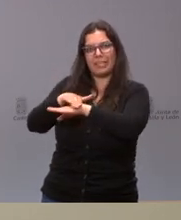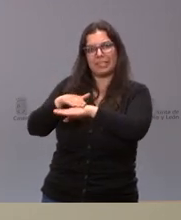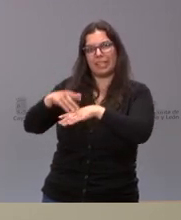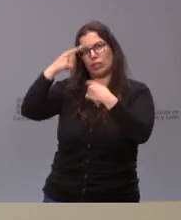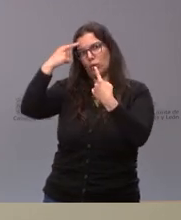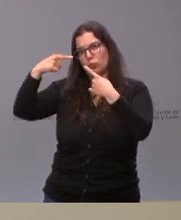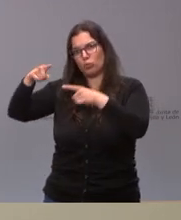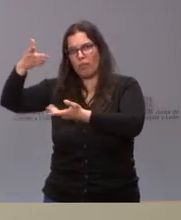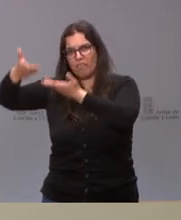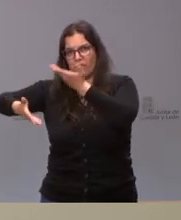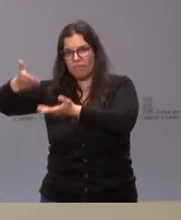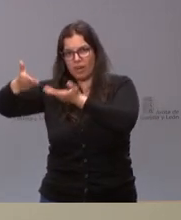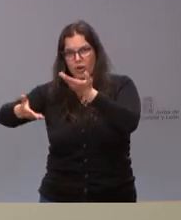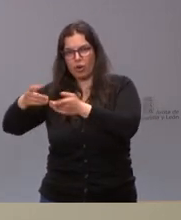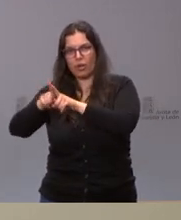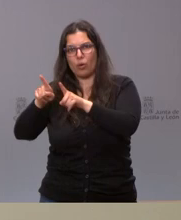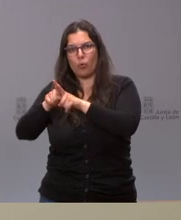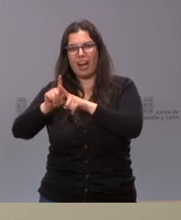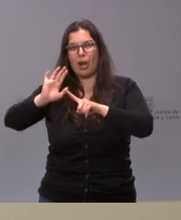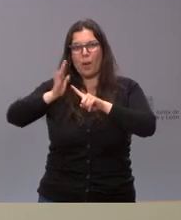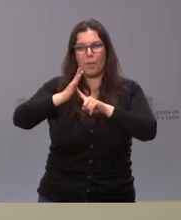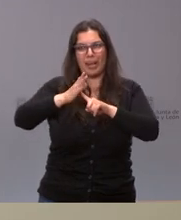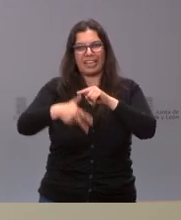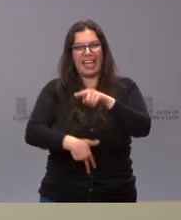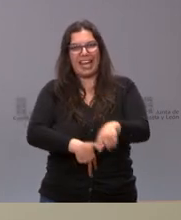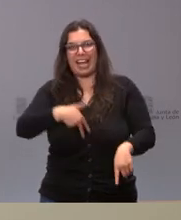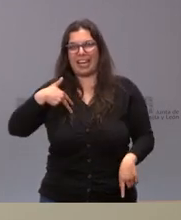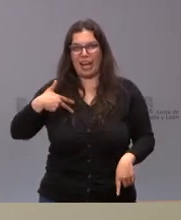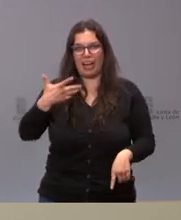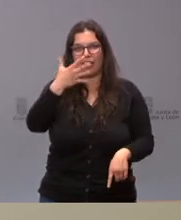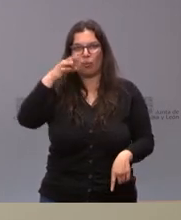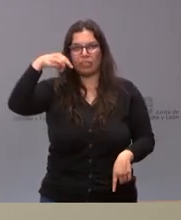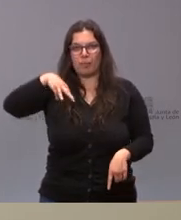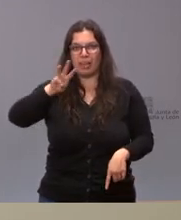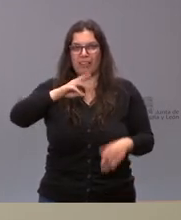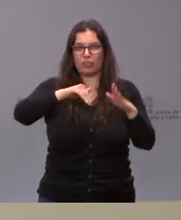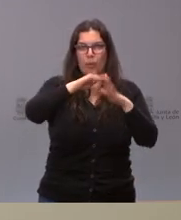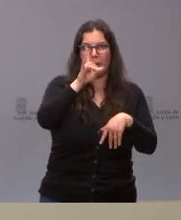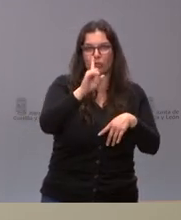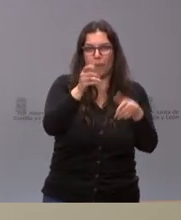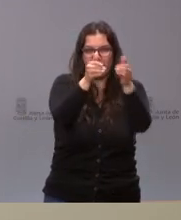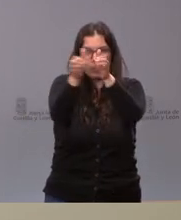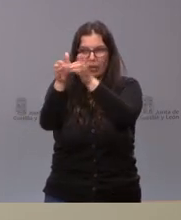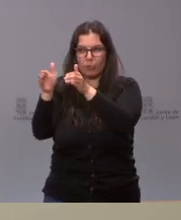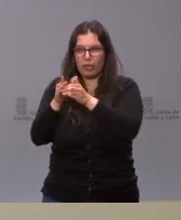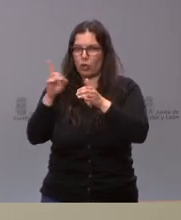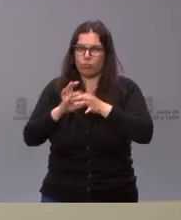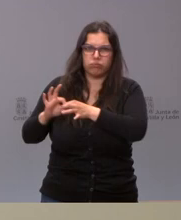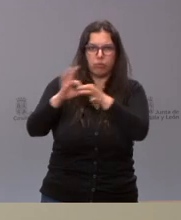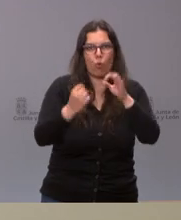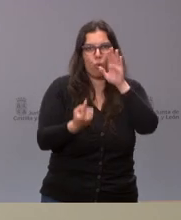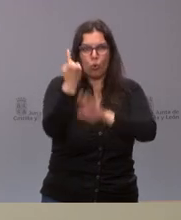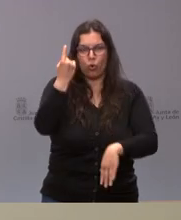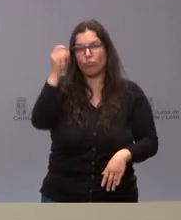califique como un parque global de más de 50 megavatios sino como esos pequeños parques ¿qué posición tiene la Junta